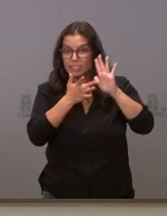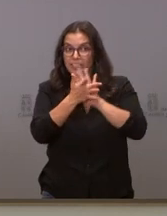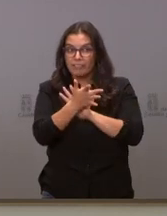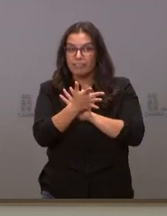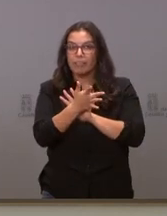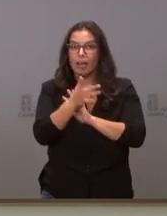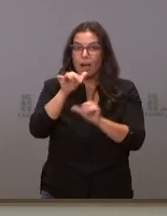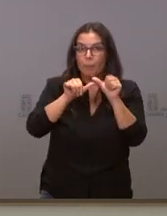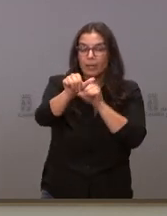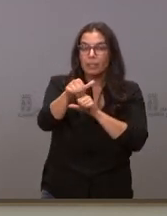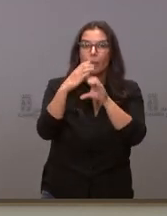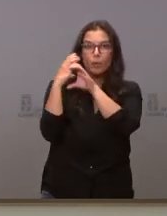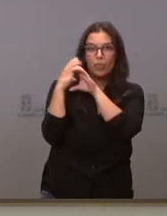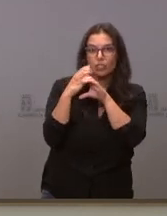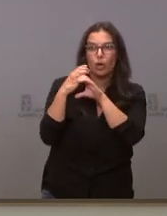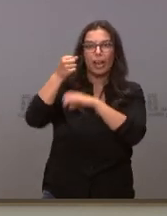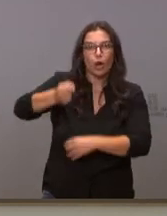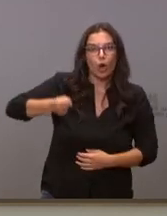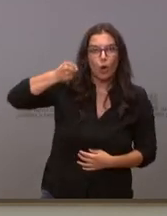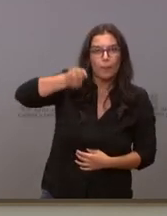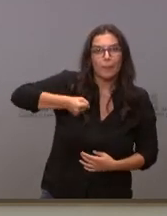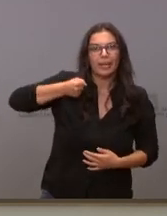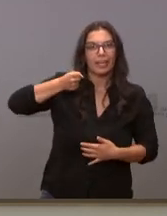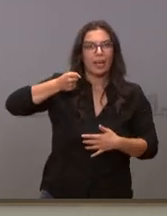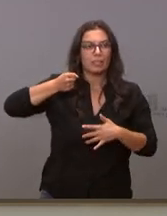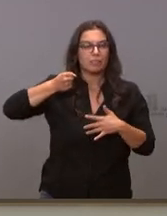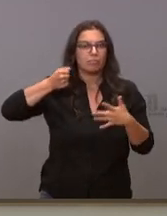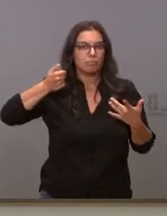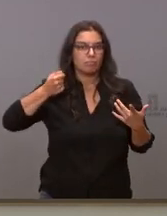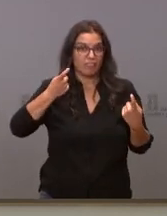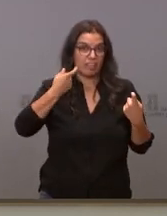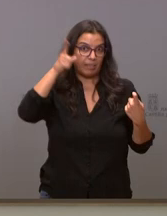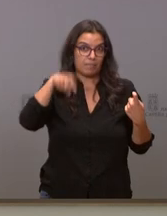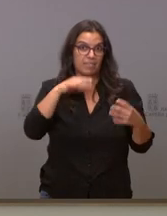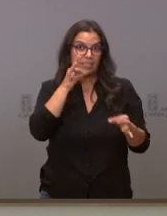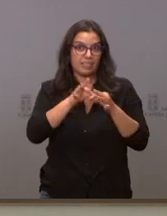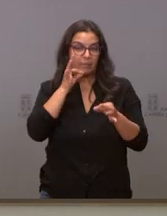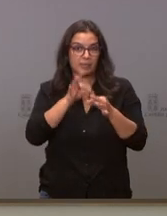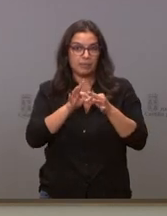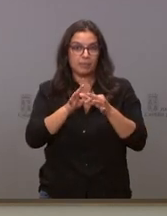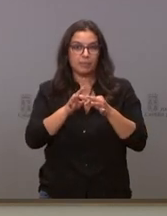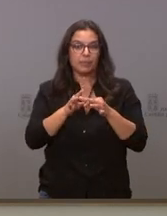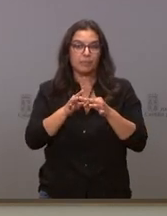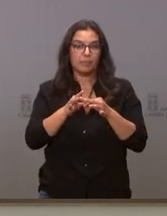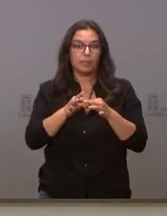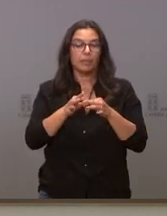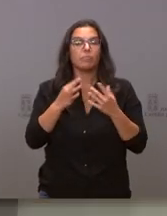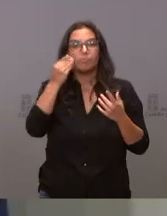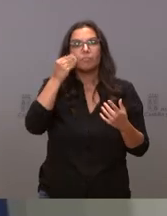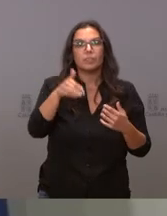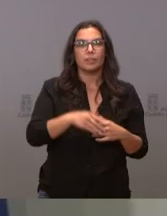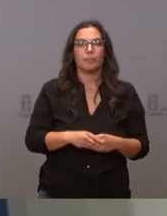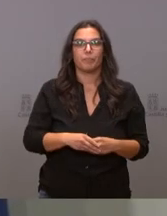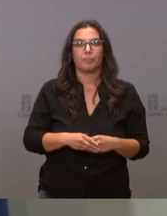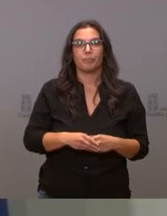bueno procesiones romerías todavía quedan en el mes de septiembre y en octubre creo que hay previsiones no tiene